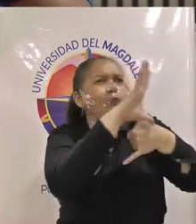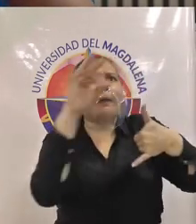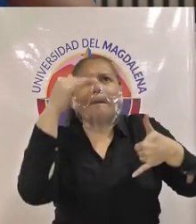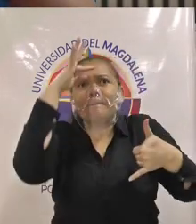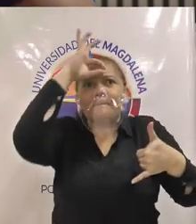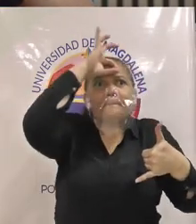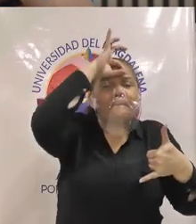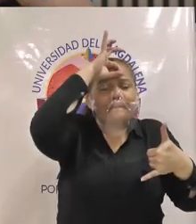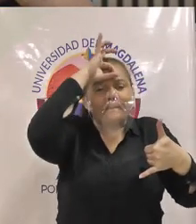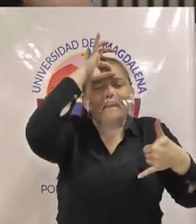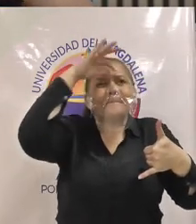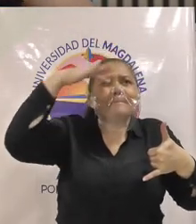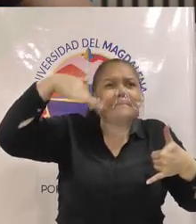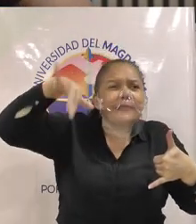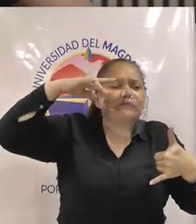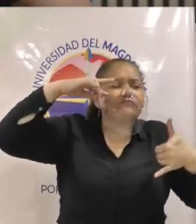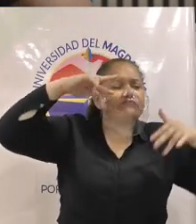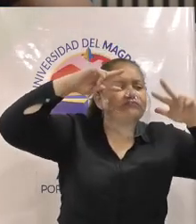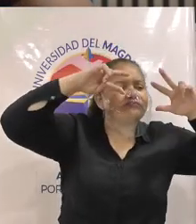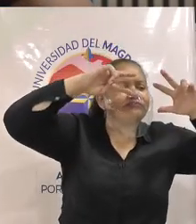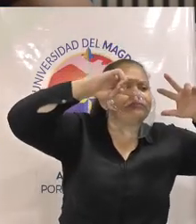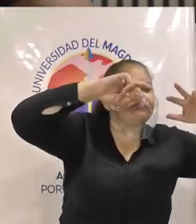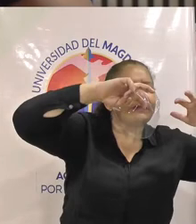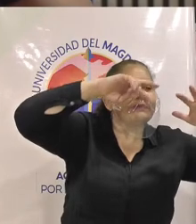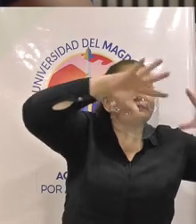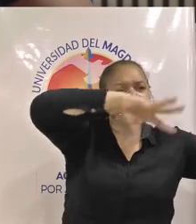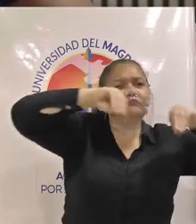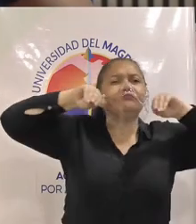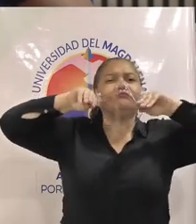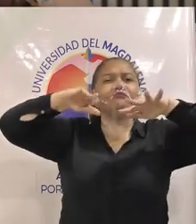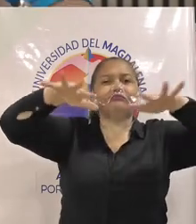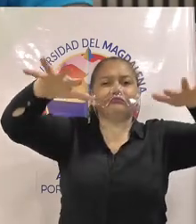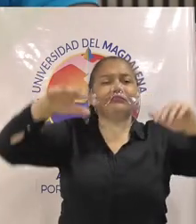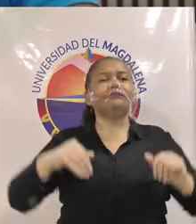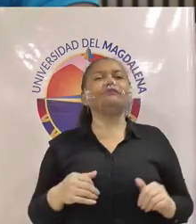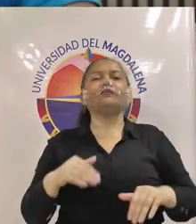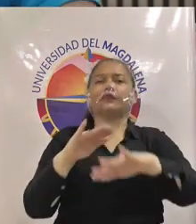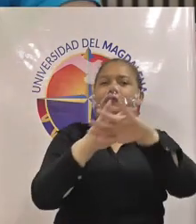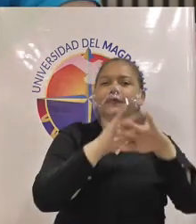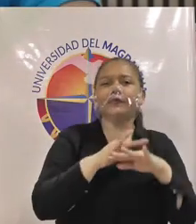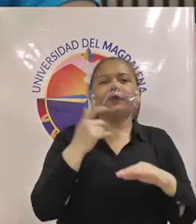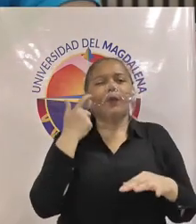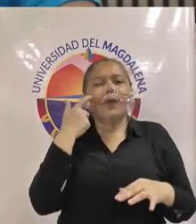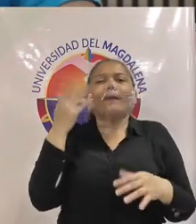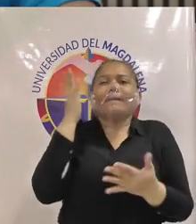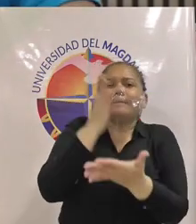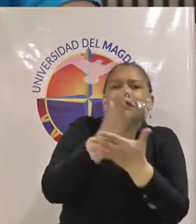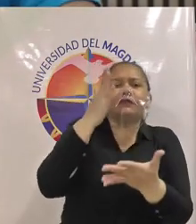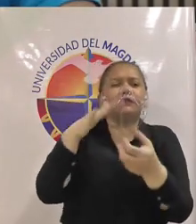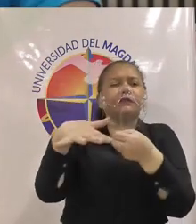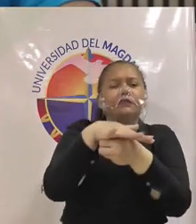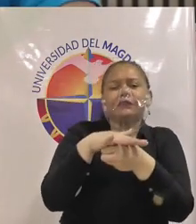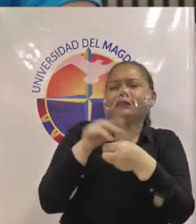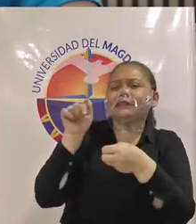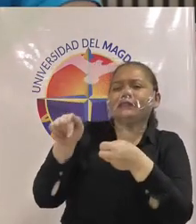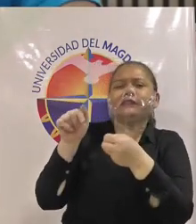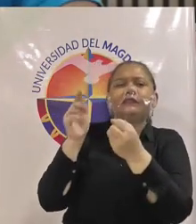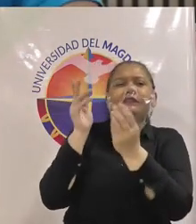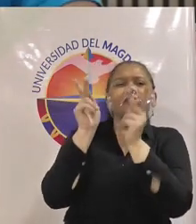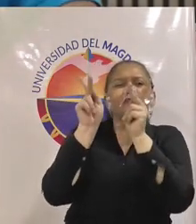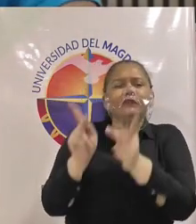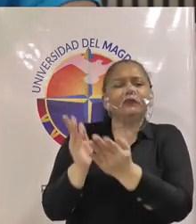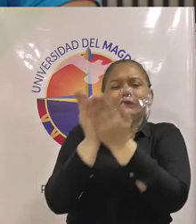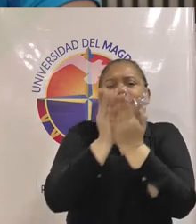que conciben a la educación como un derecho fundamental hablar de las crisis que presenta hoy la educación no